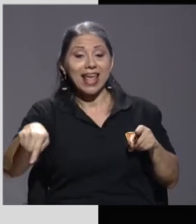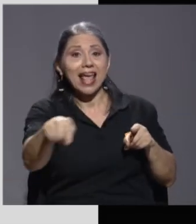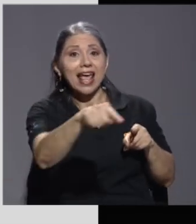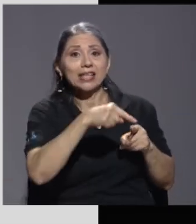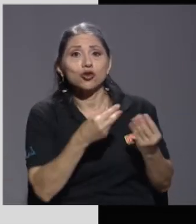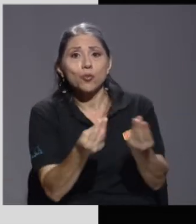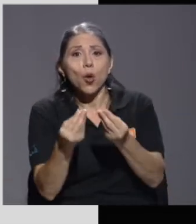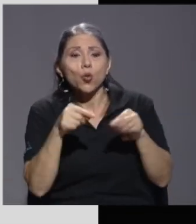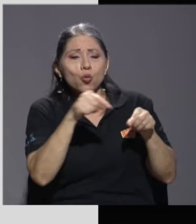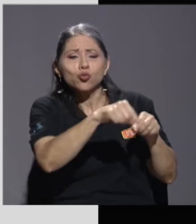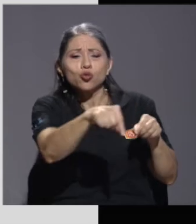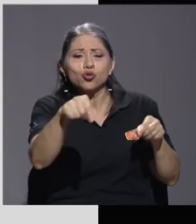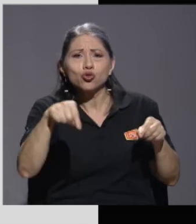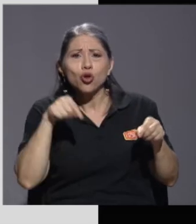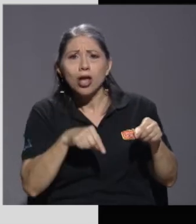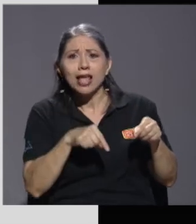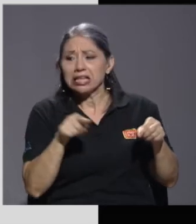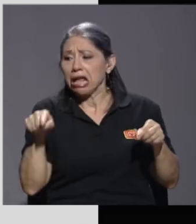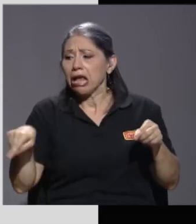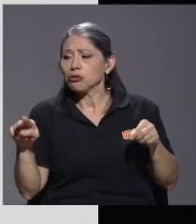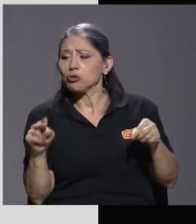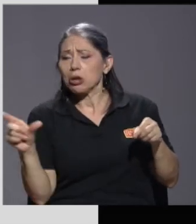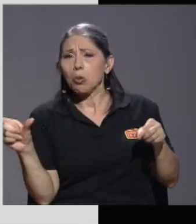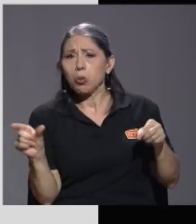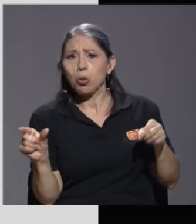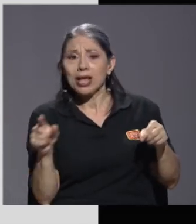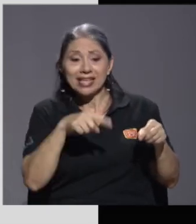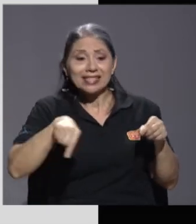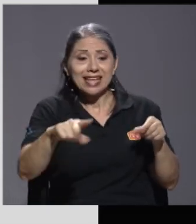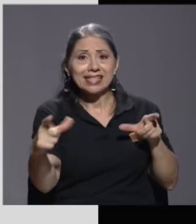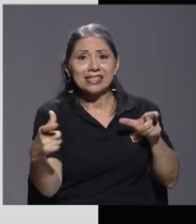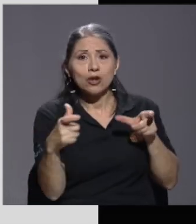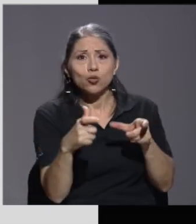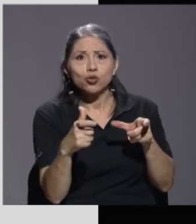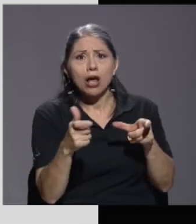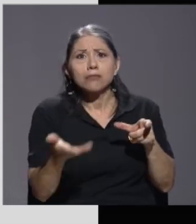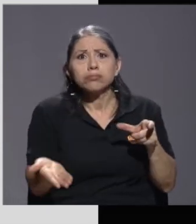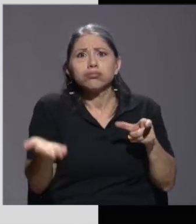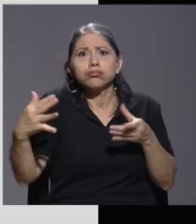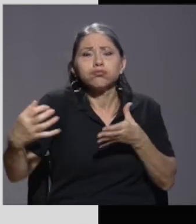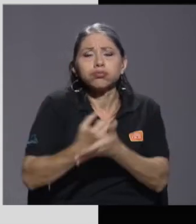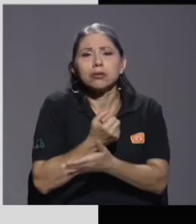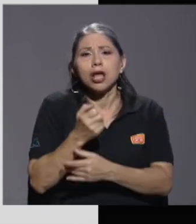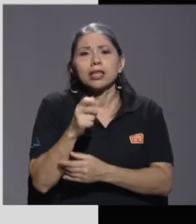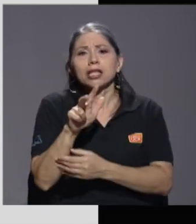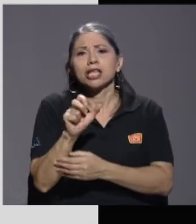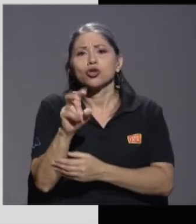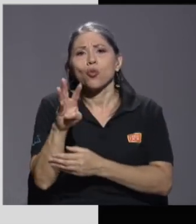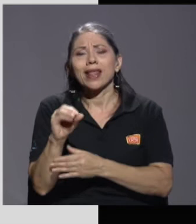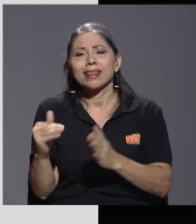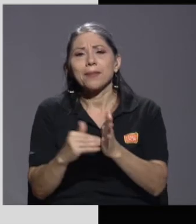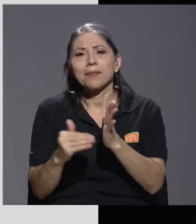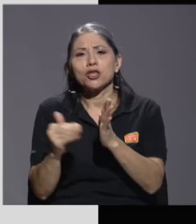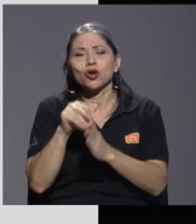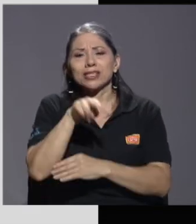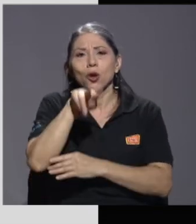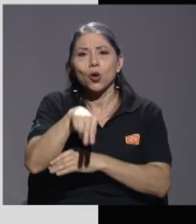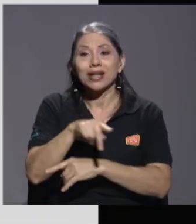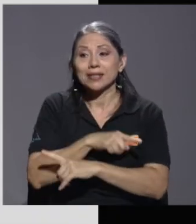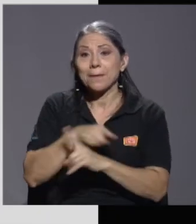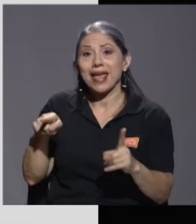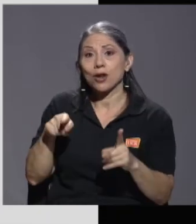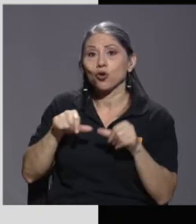Se observa que se da una recaudación gigantesca de 240 mil millones de colones, pero estamos dejando un impuesto al valor agregado del 13%.